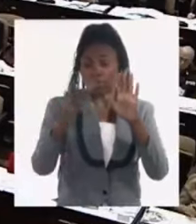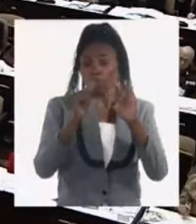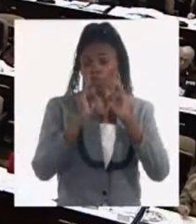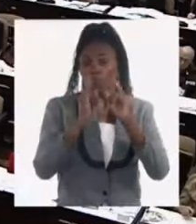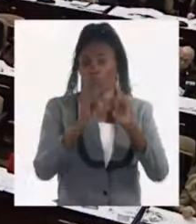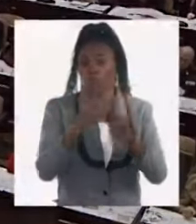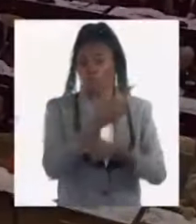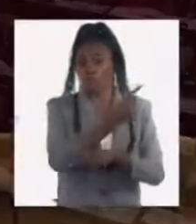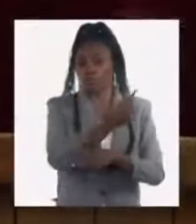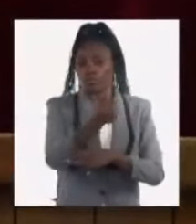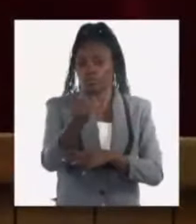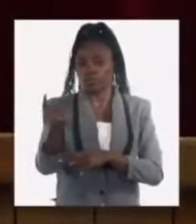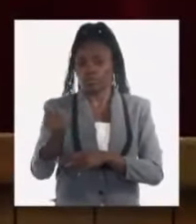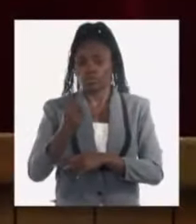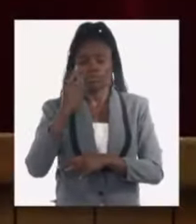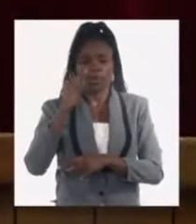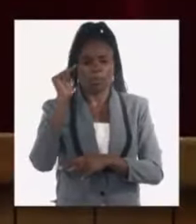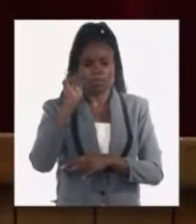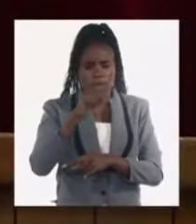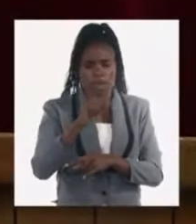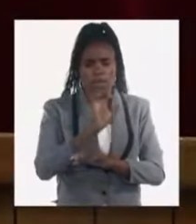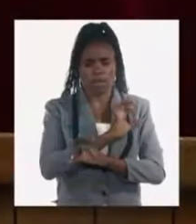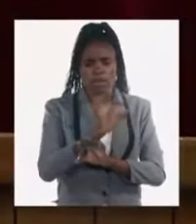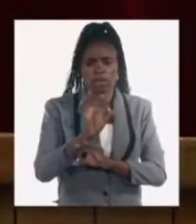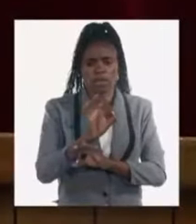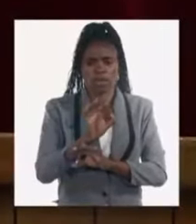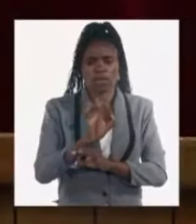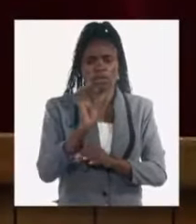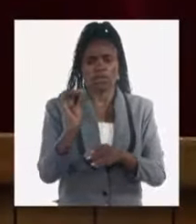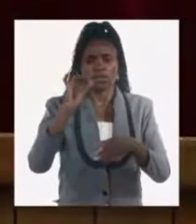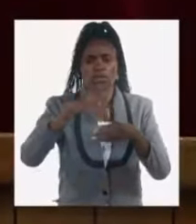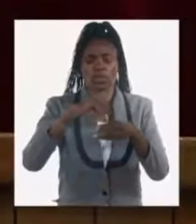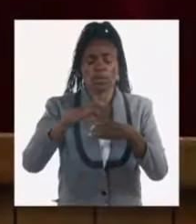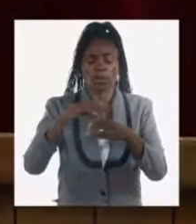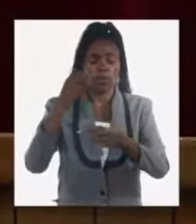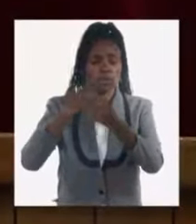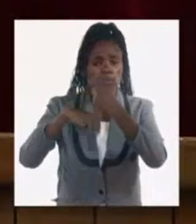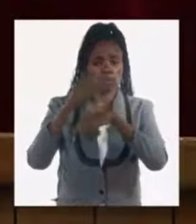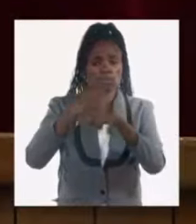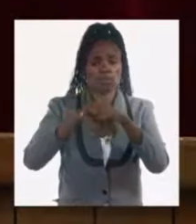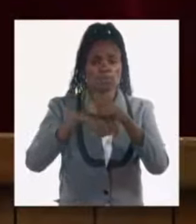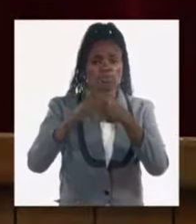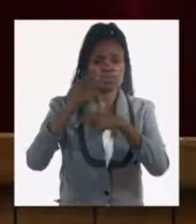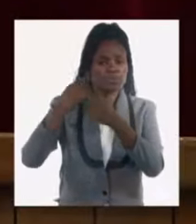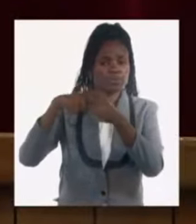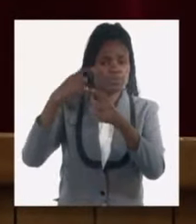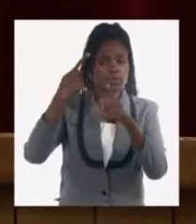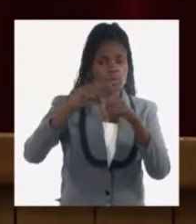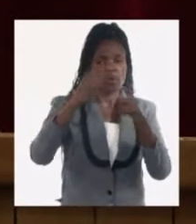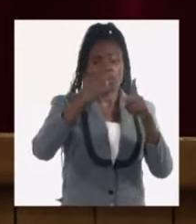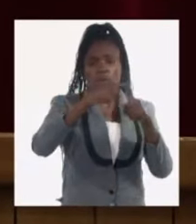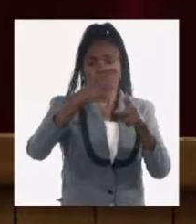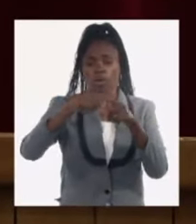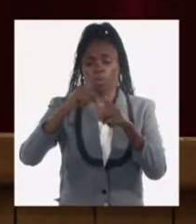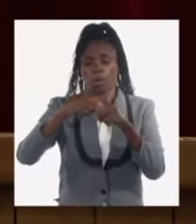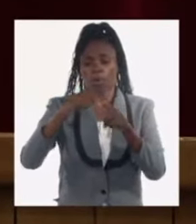hoy ustedes que están encaminadas en esa dirección de incentivar la importación de insumos para incluso operar en nuestra industria porque tenemos capacidades